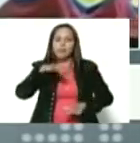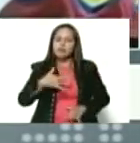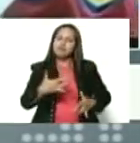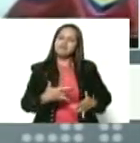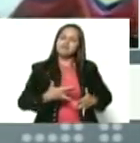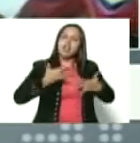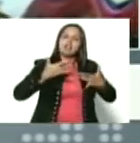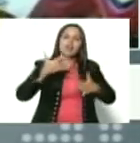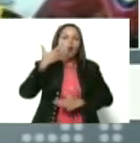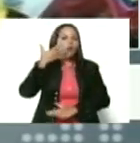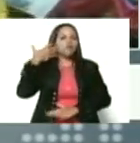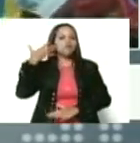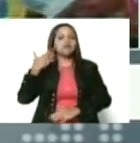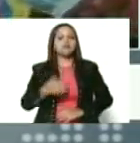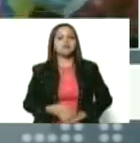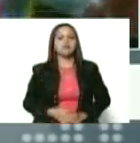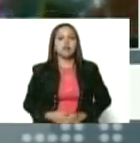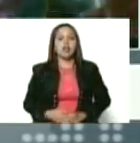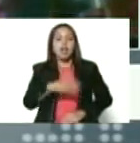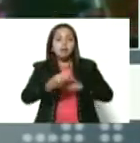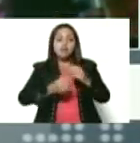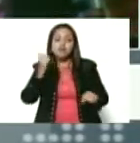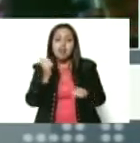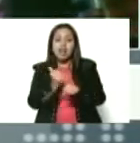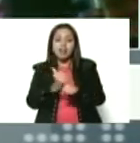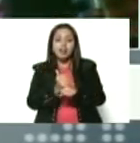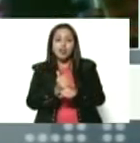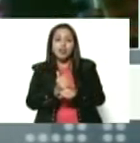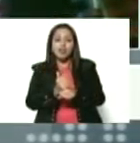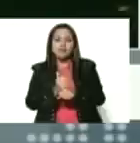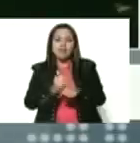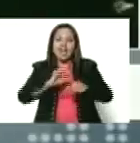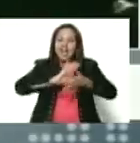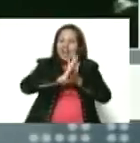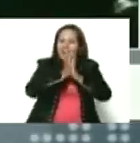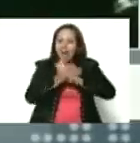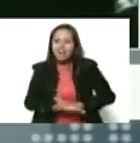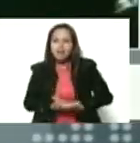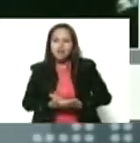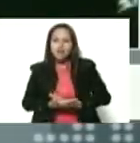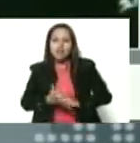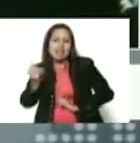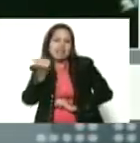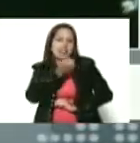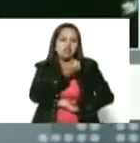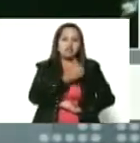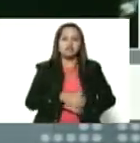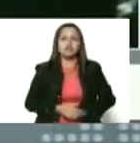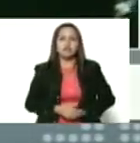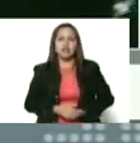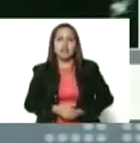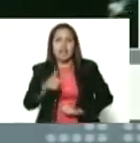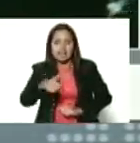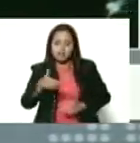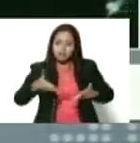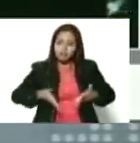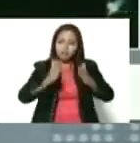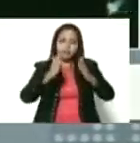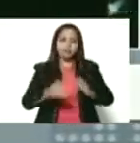orgullosos porque hemos cumplido. Rompimos el maleficio de la traición y aquí vamos victoriosos,